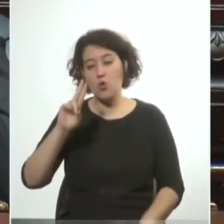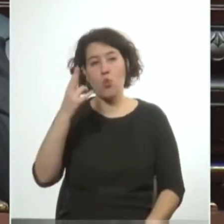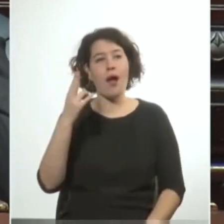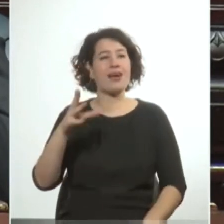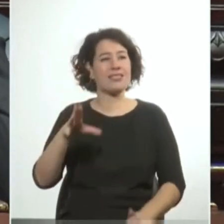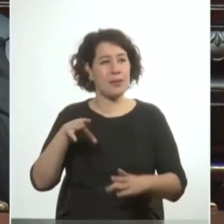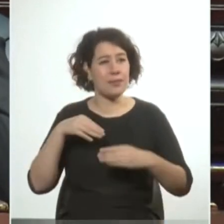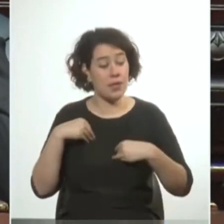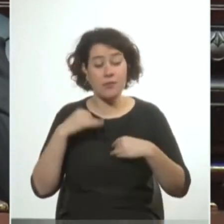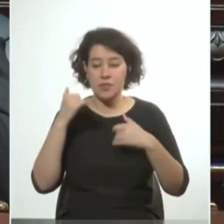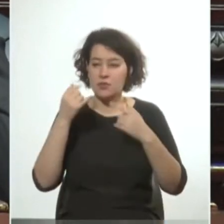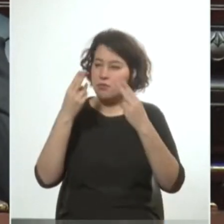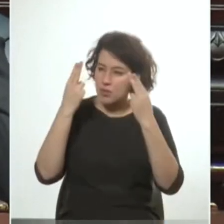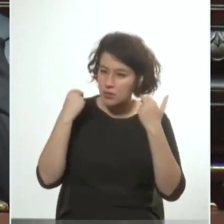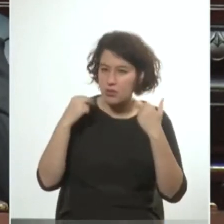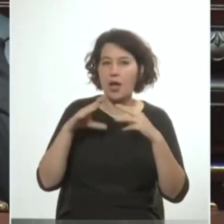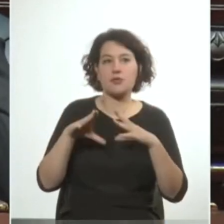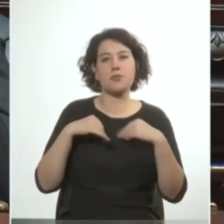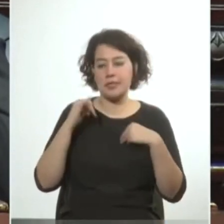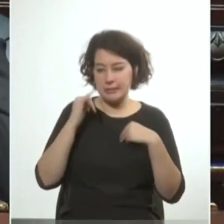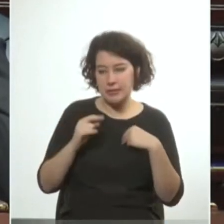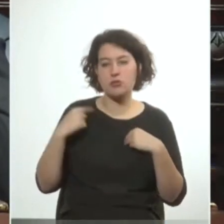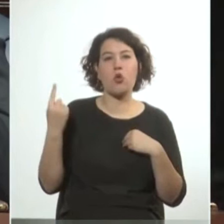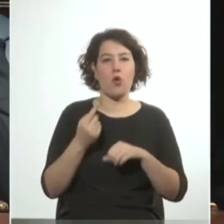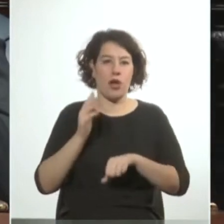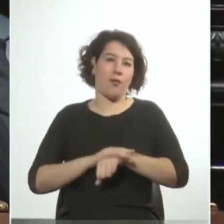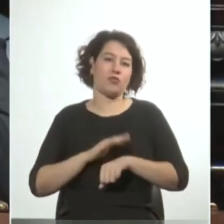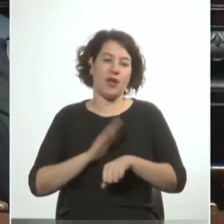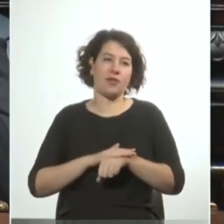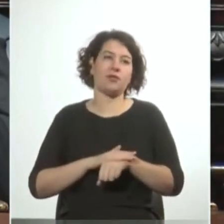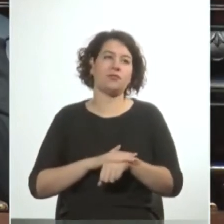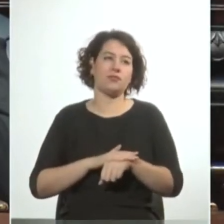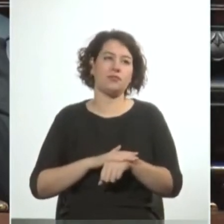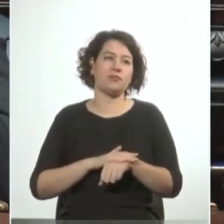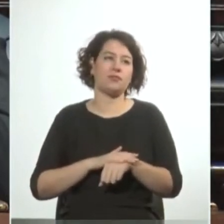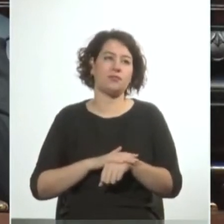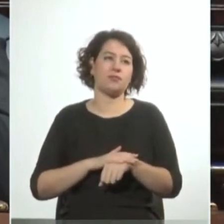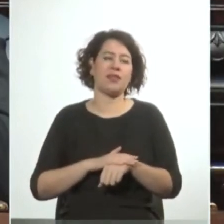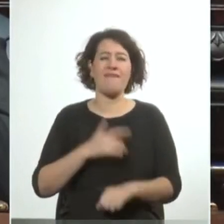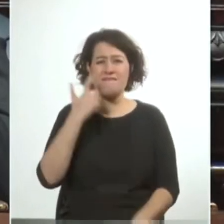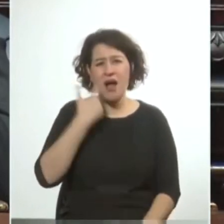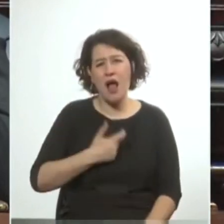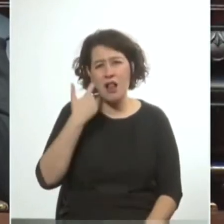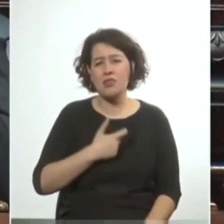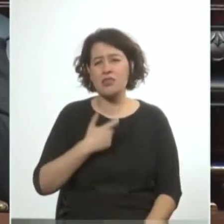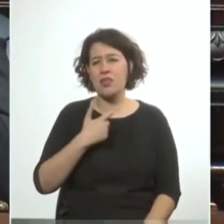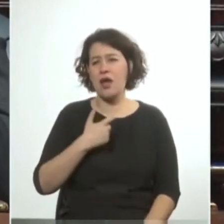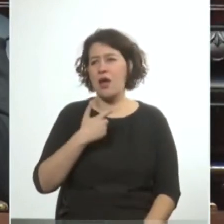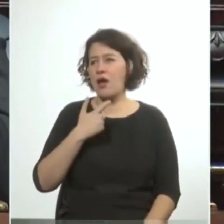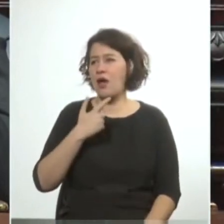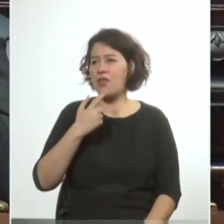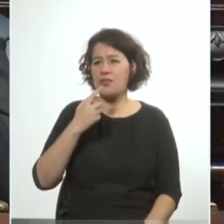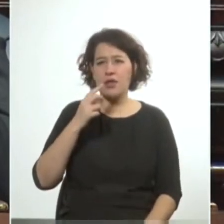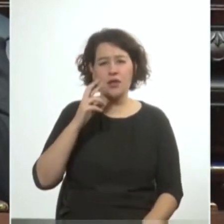asumiéramos humildemente la cuota parte de responsabilidad que nos corresponde. La falta de honestidad intelectual